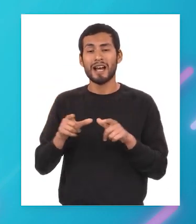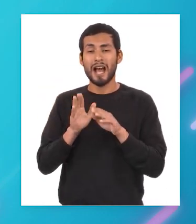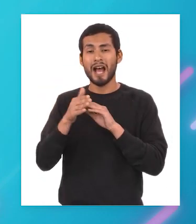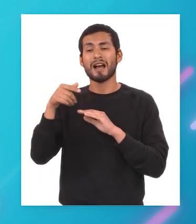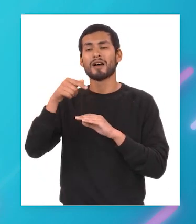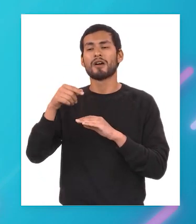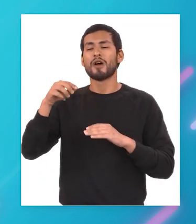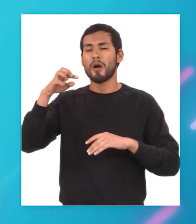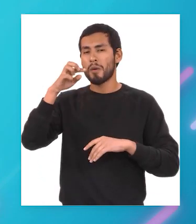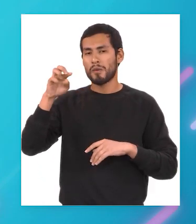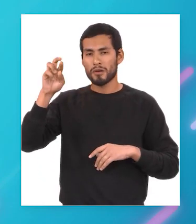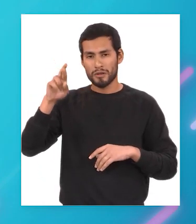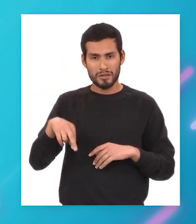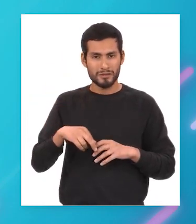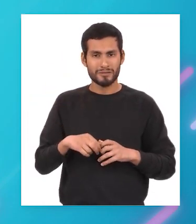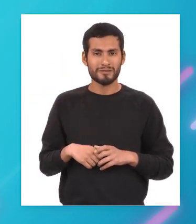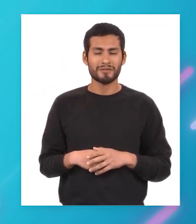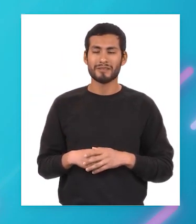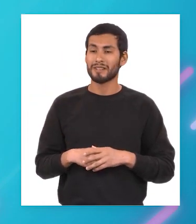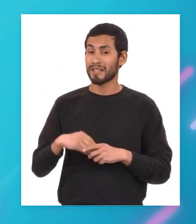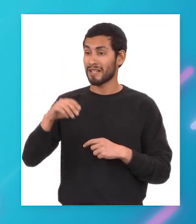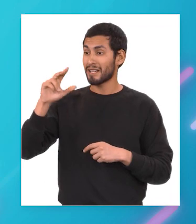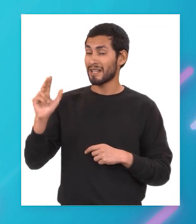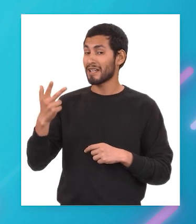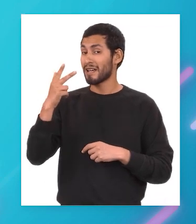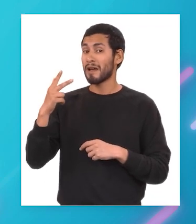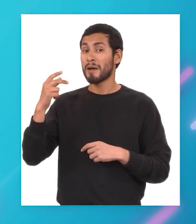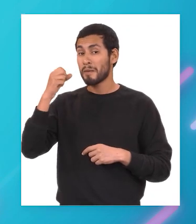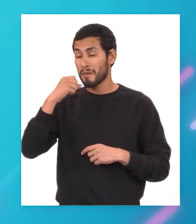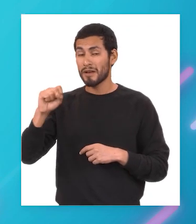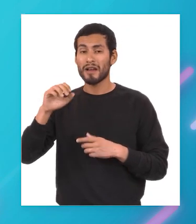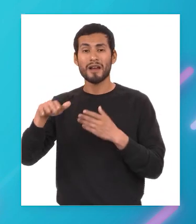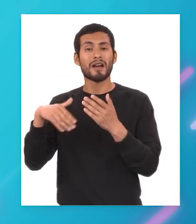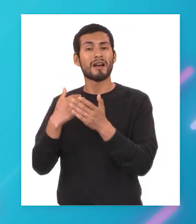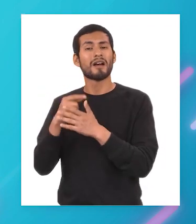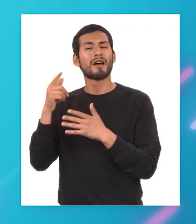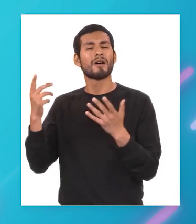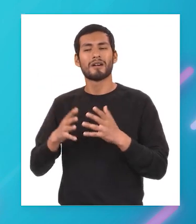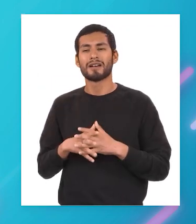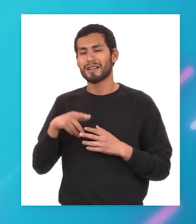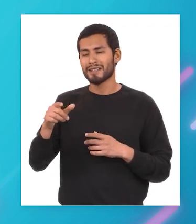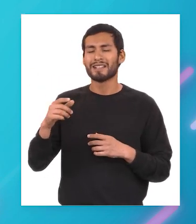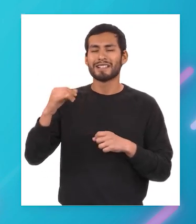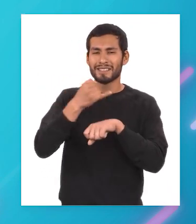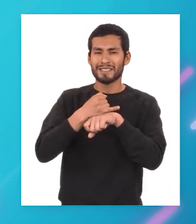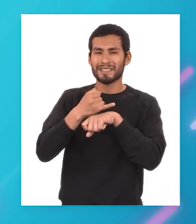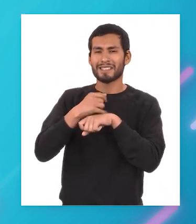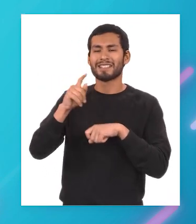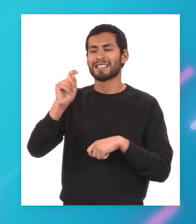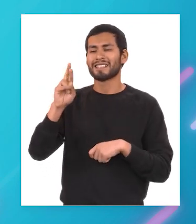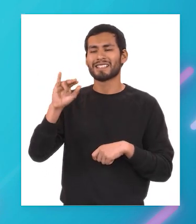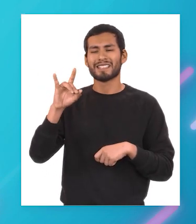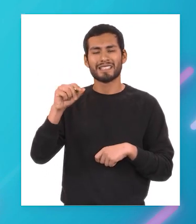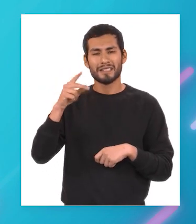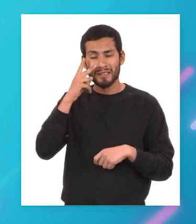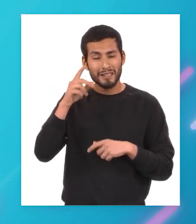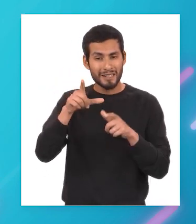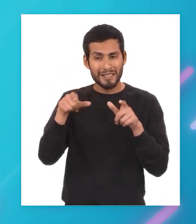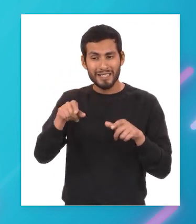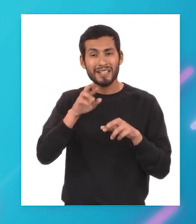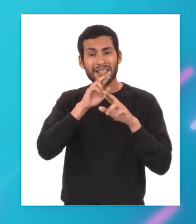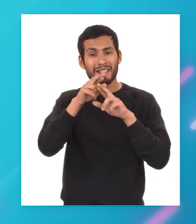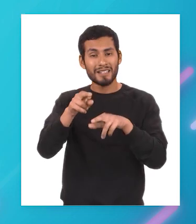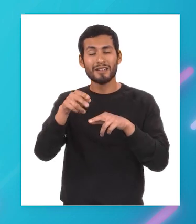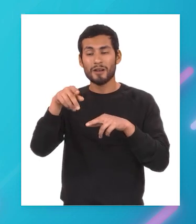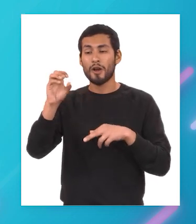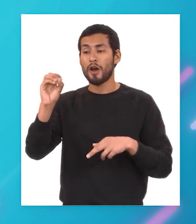jamalca y puerto rico en su tercer viaje llegó a la isla trinidad y exploró la desembocadura